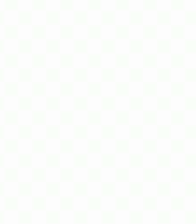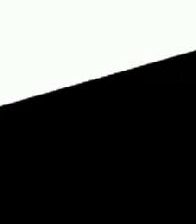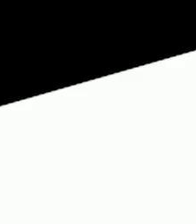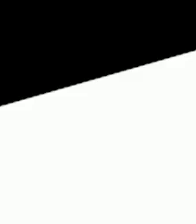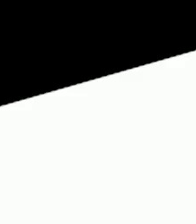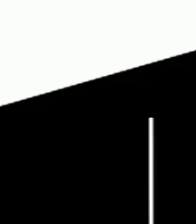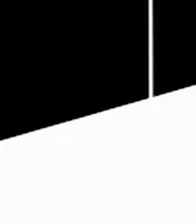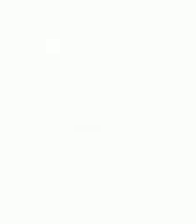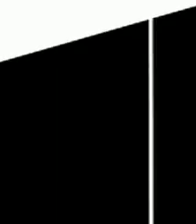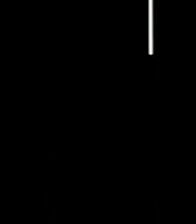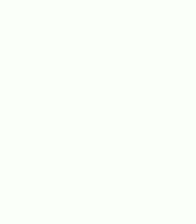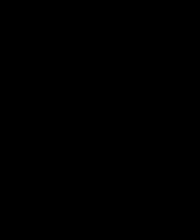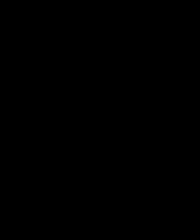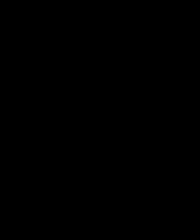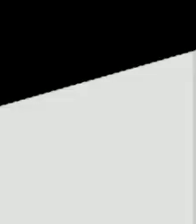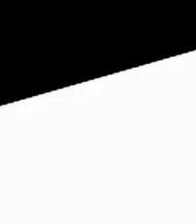chau